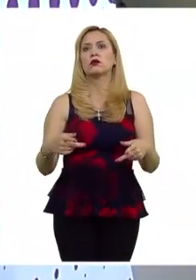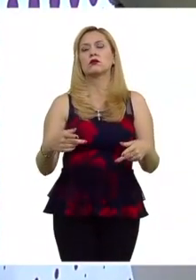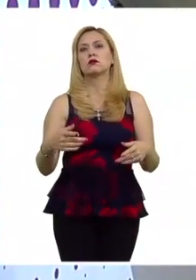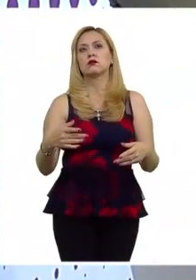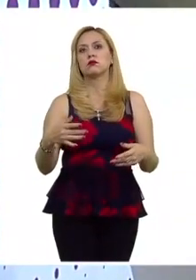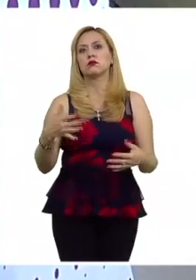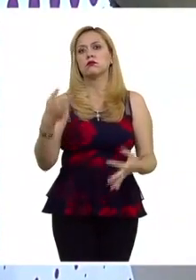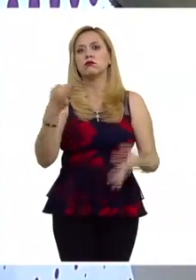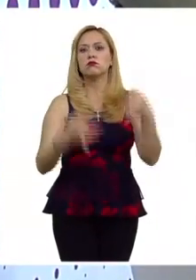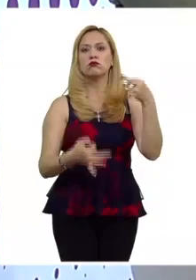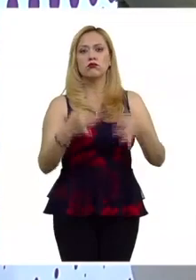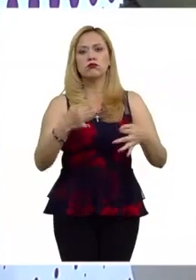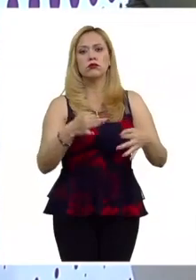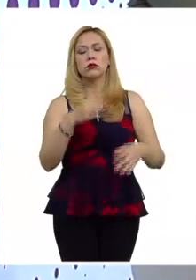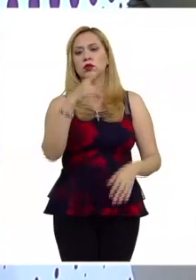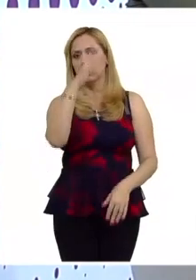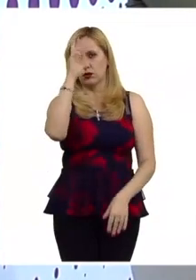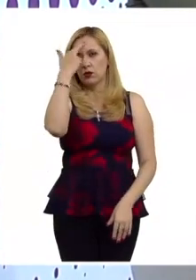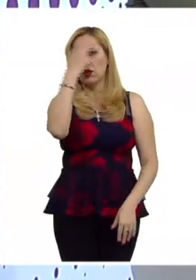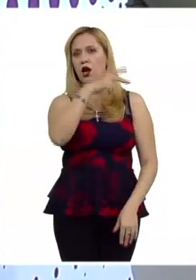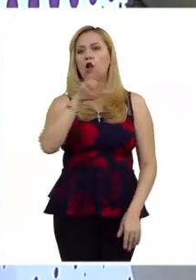ad hoc para Ruanda